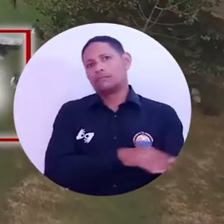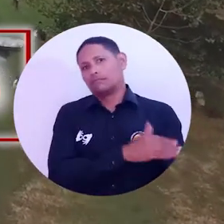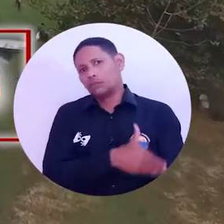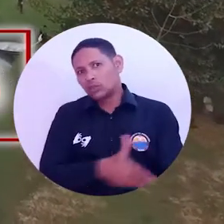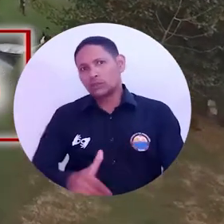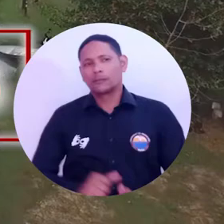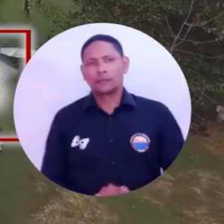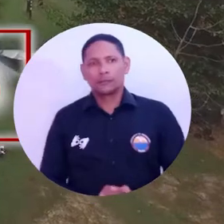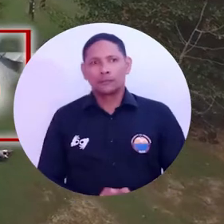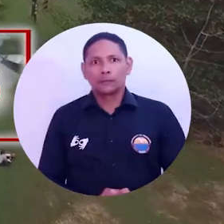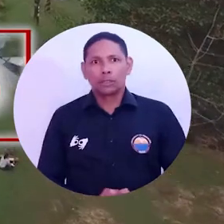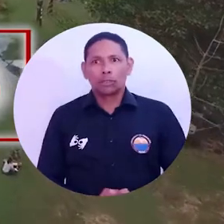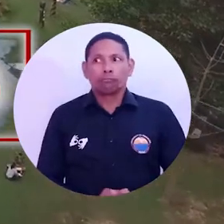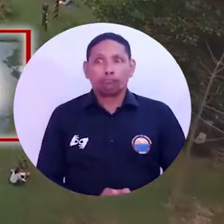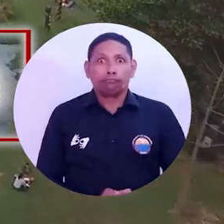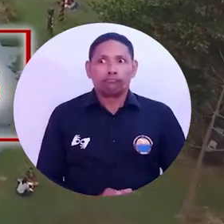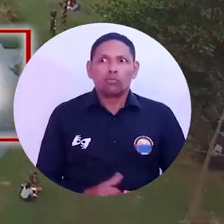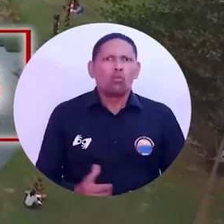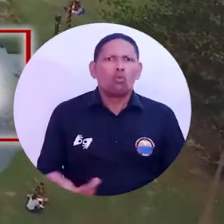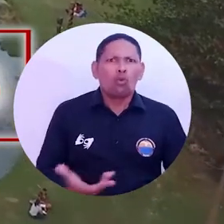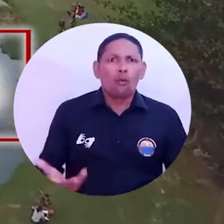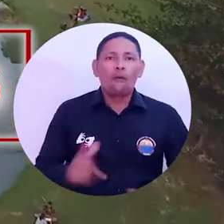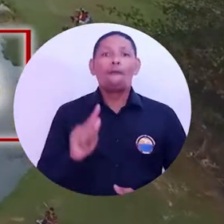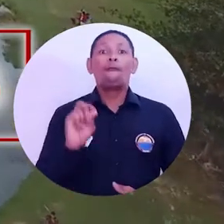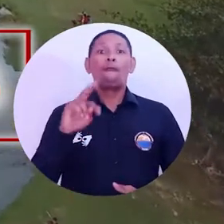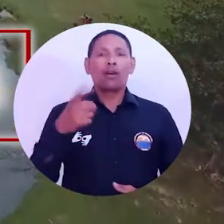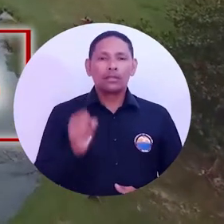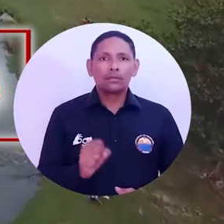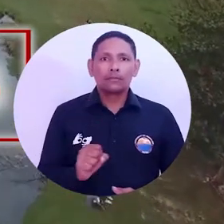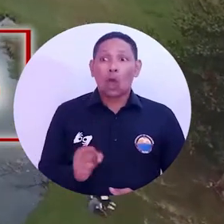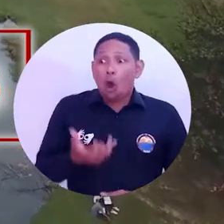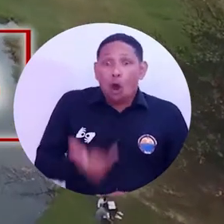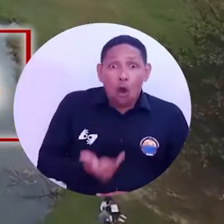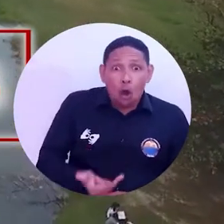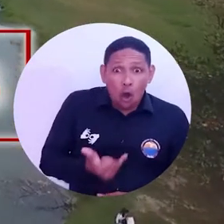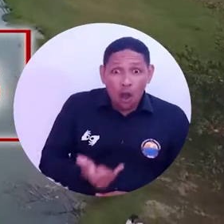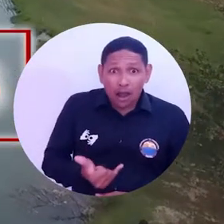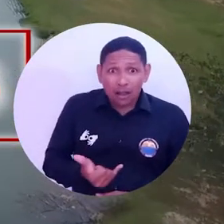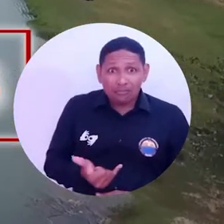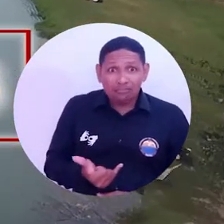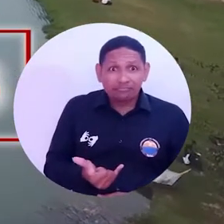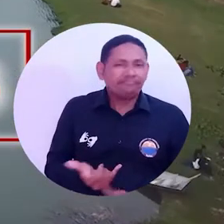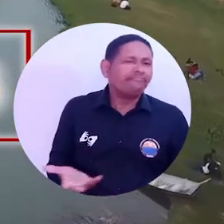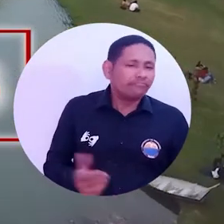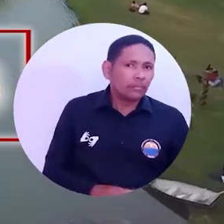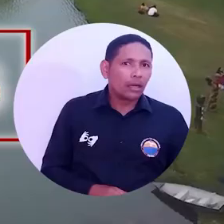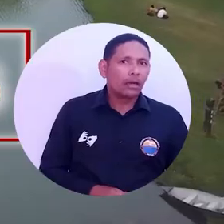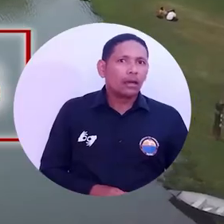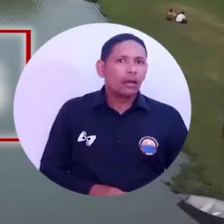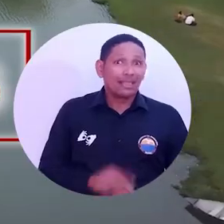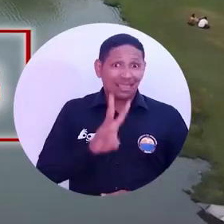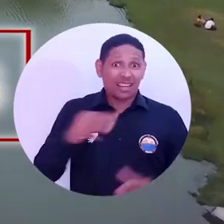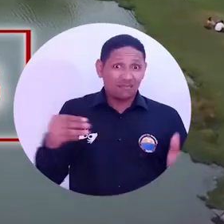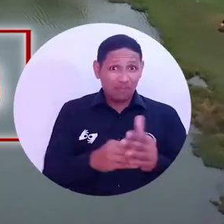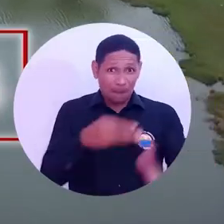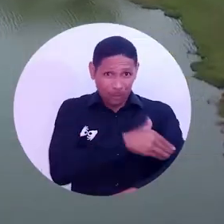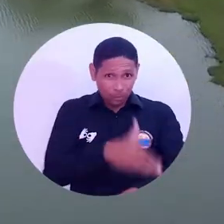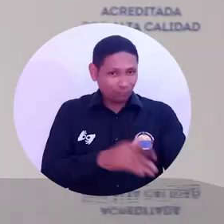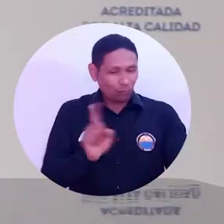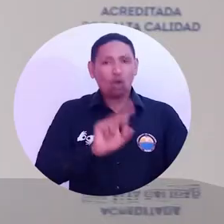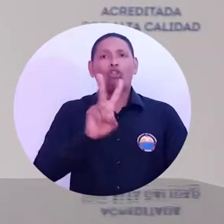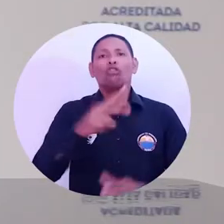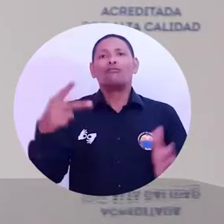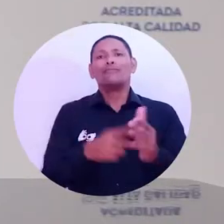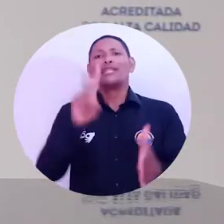que se iban a hacer a través del Fonges y de los cuales hoy, en realidad no estamos recibiendo ni siquiera los 3.000 completos, sino solo 2.700.